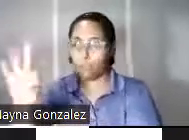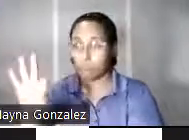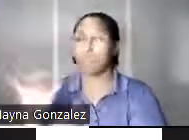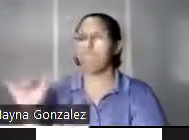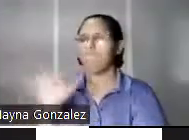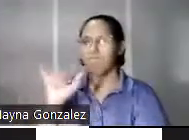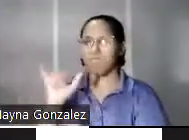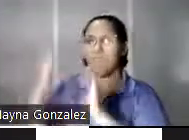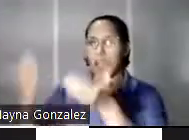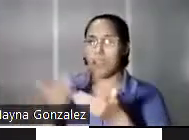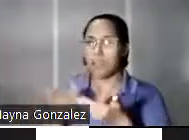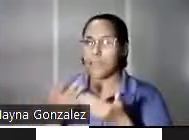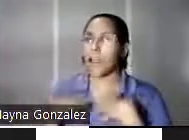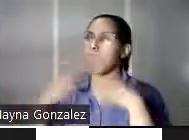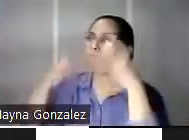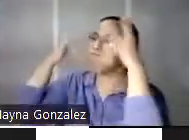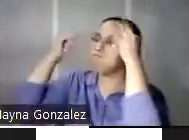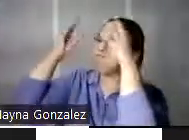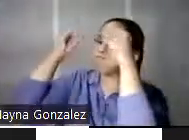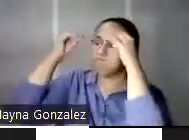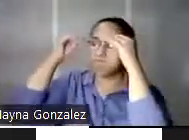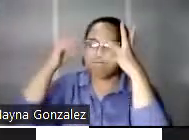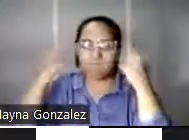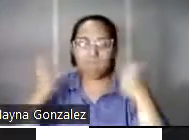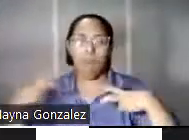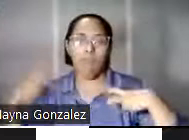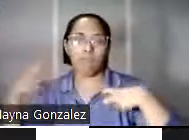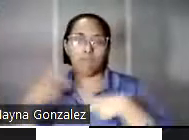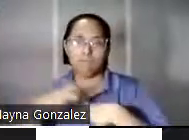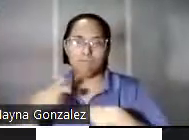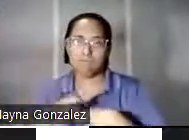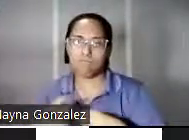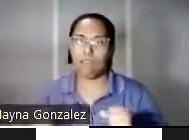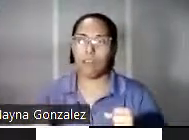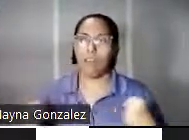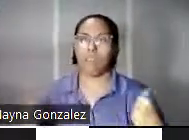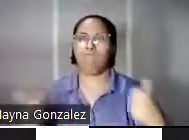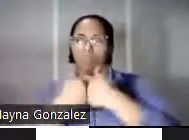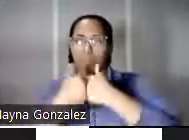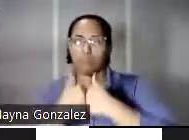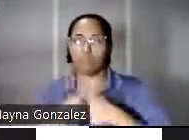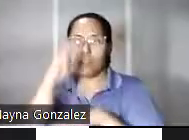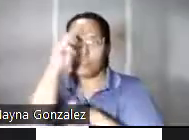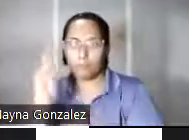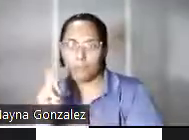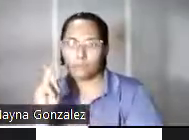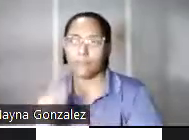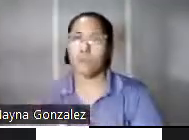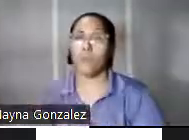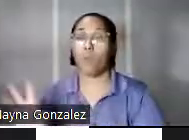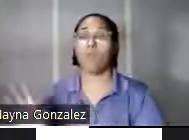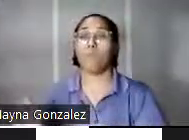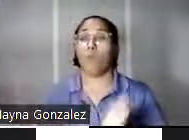a reflexionar sobre los desafíos de nuestro medio sonoro. Y una vez más, la historia